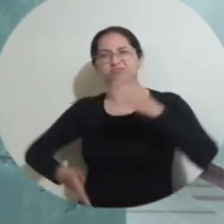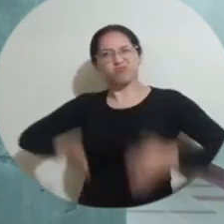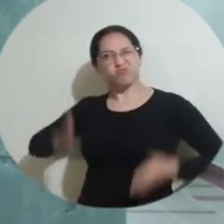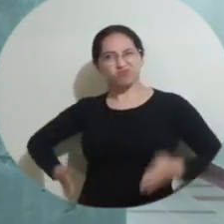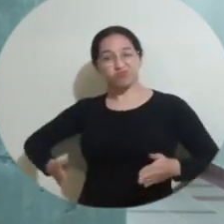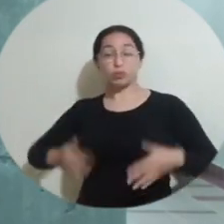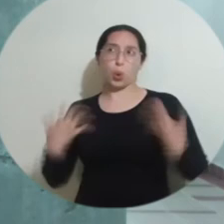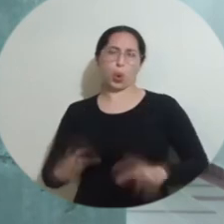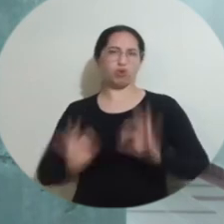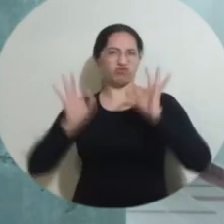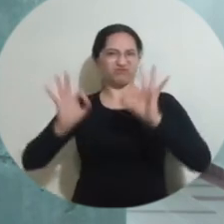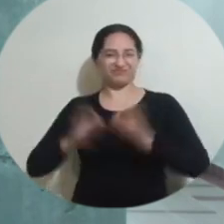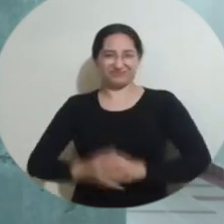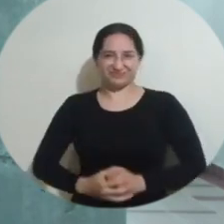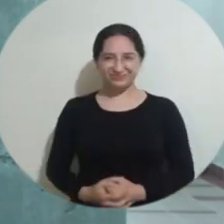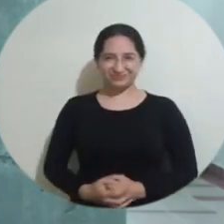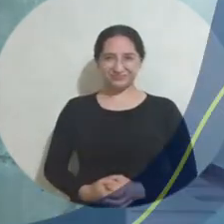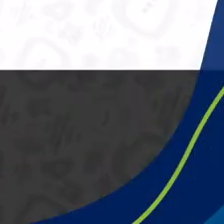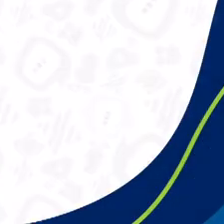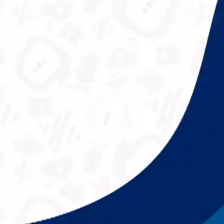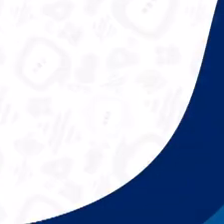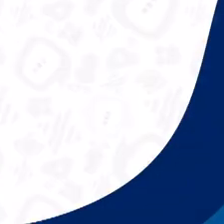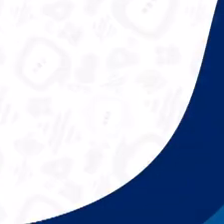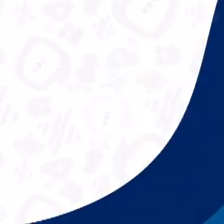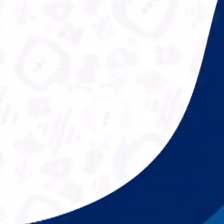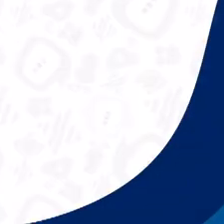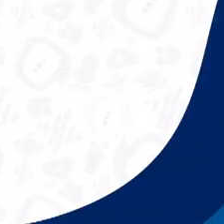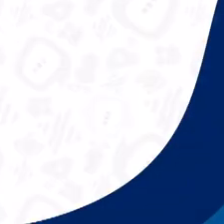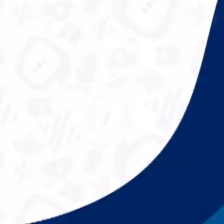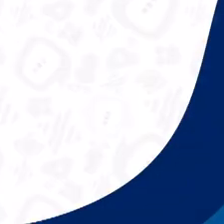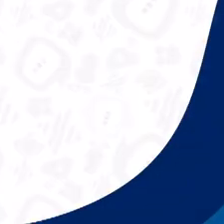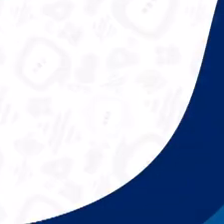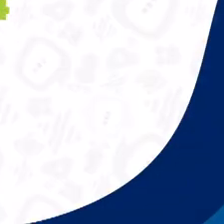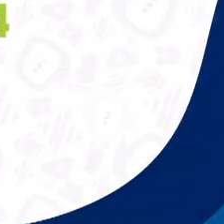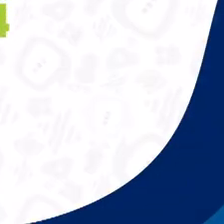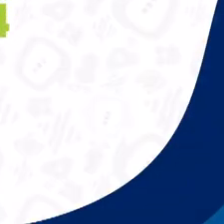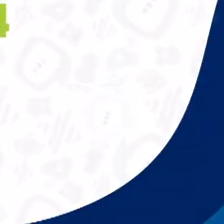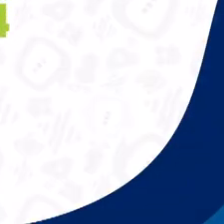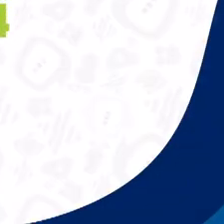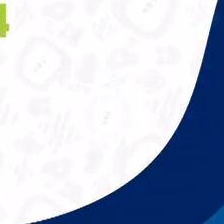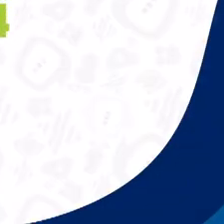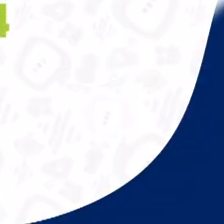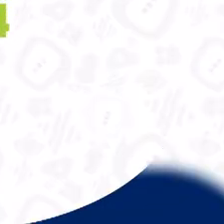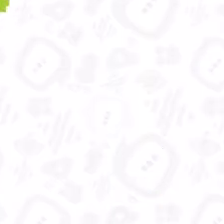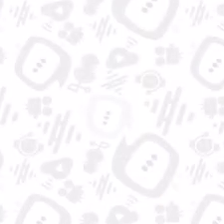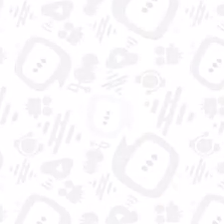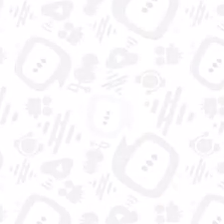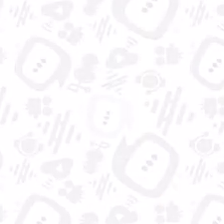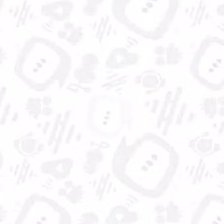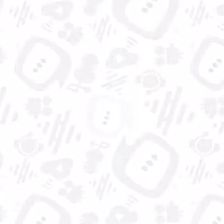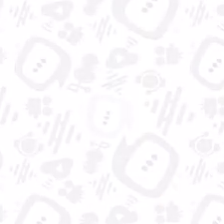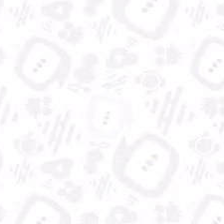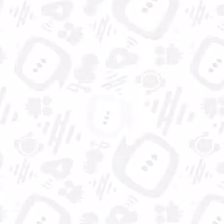voleibol, tenis de mesa, atletismo. Universidad del Magdalena, aún más incluyente e innovadora.